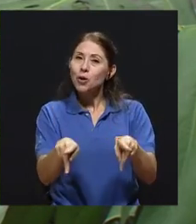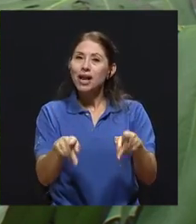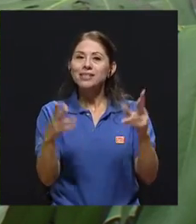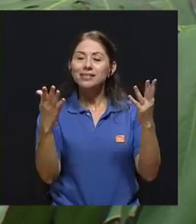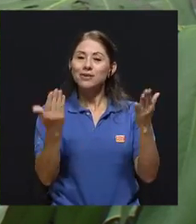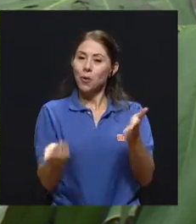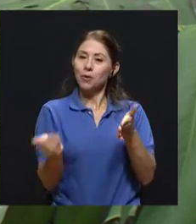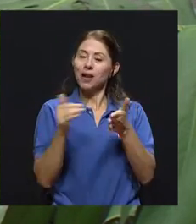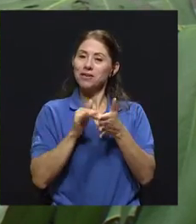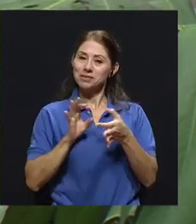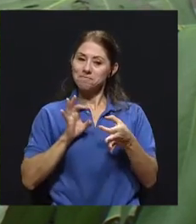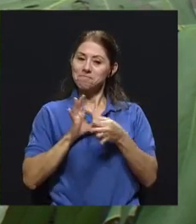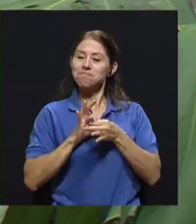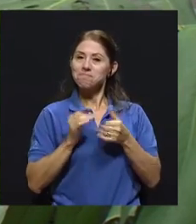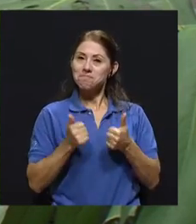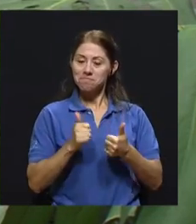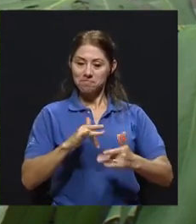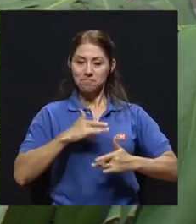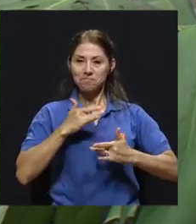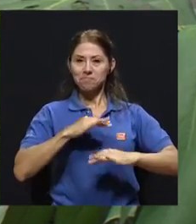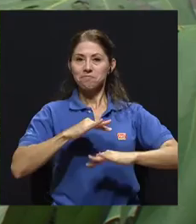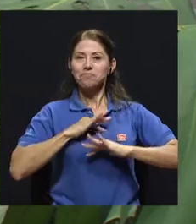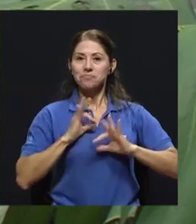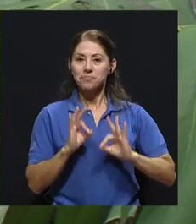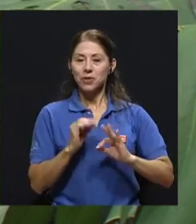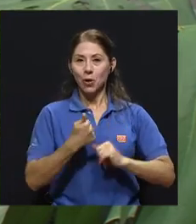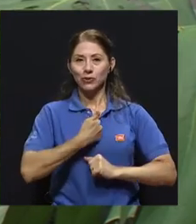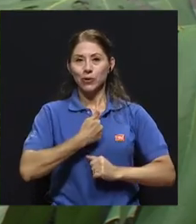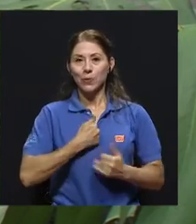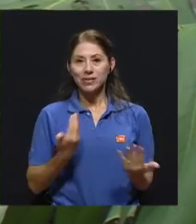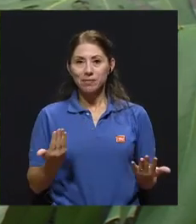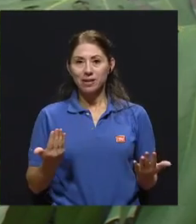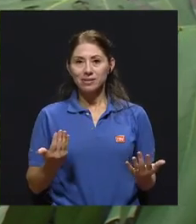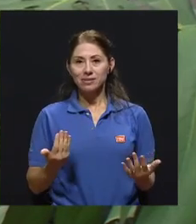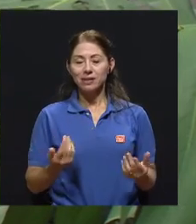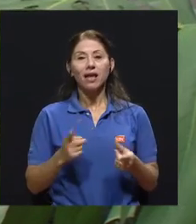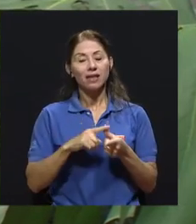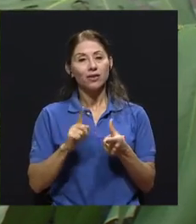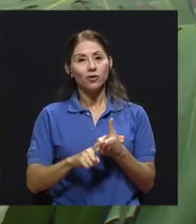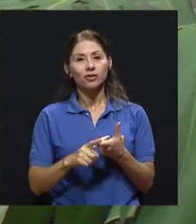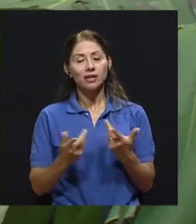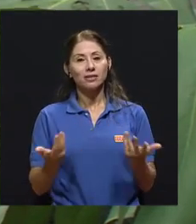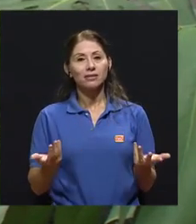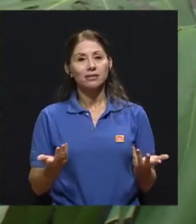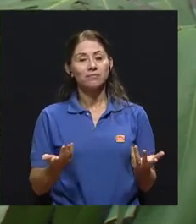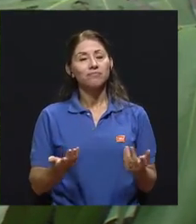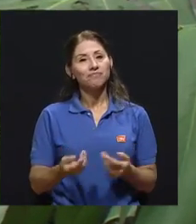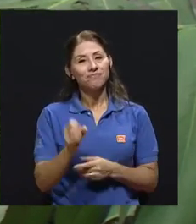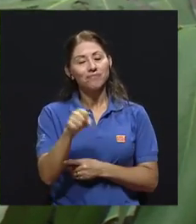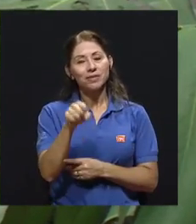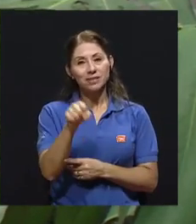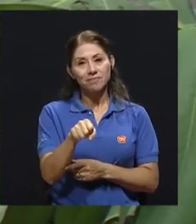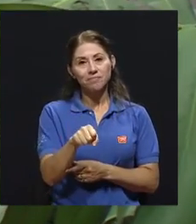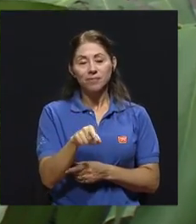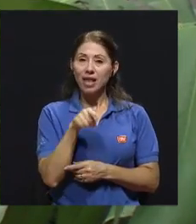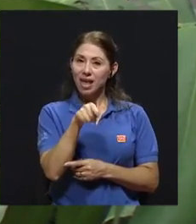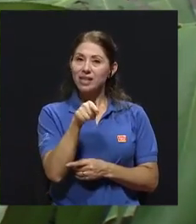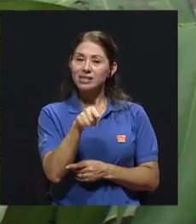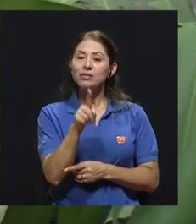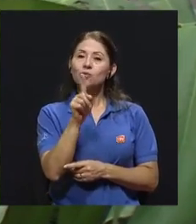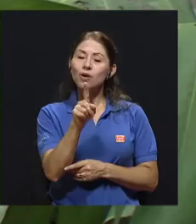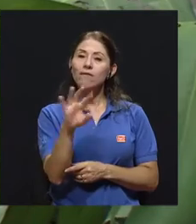consigo mismas, ¿verdad? Entonces, por supuesto que es una de las tantas posibles herramientas, ¿verdad?